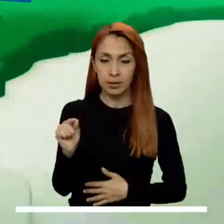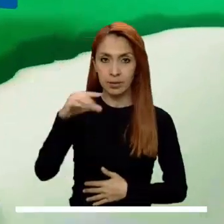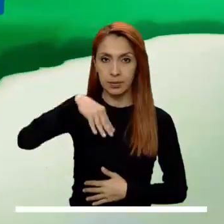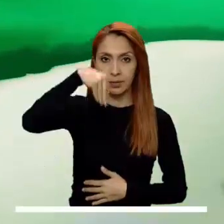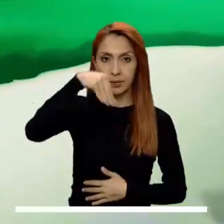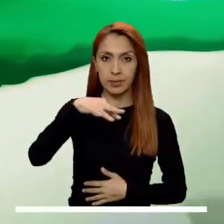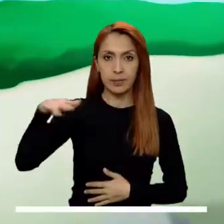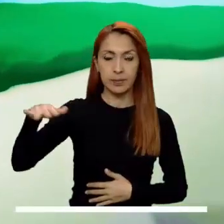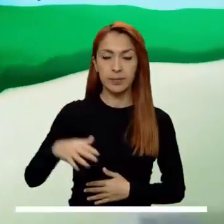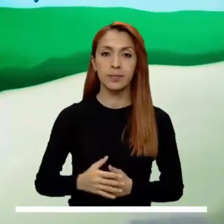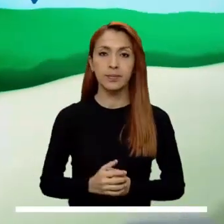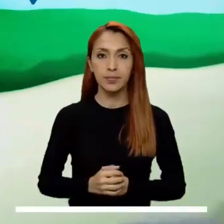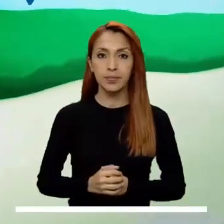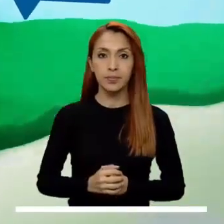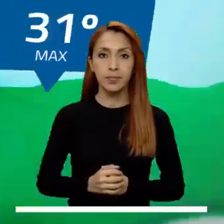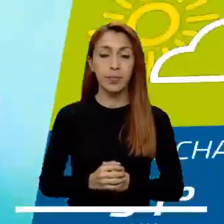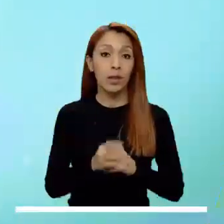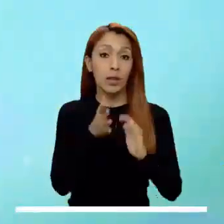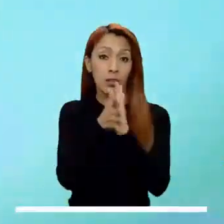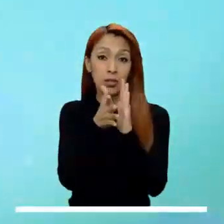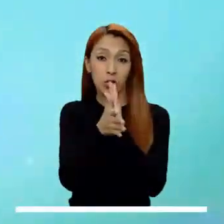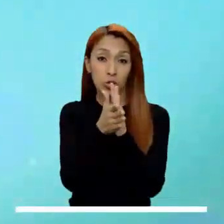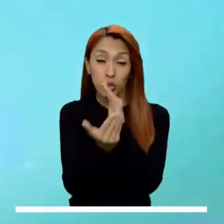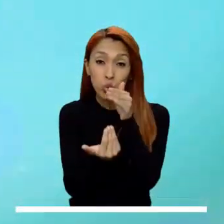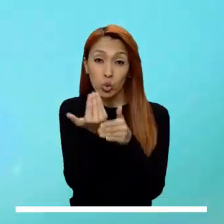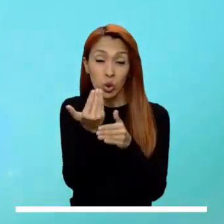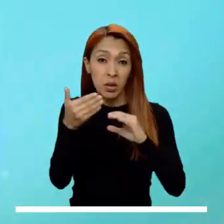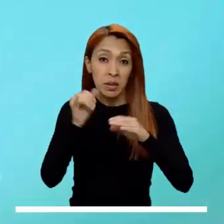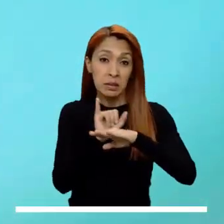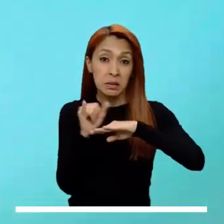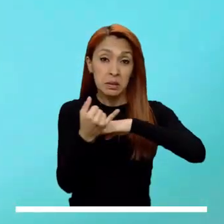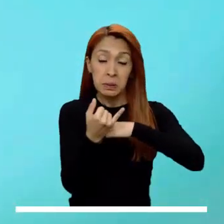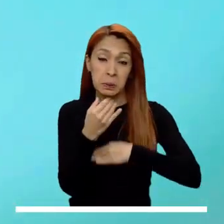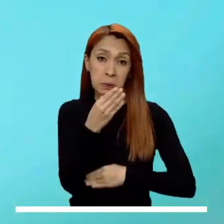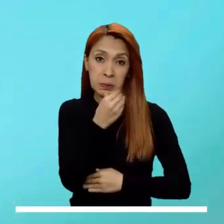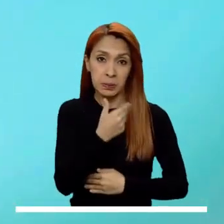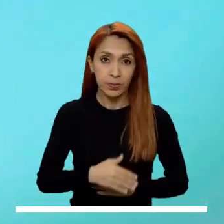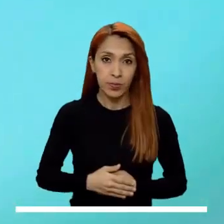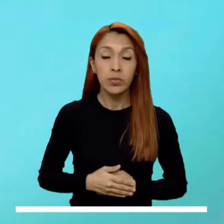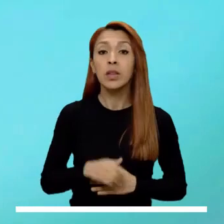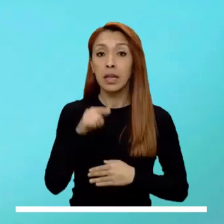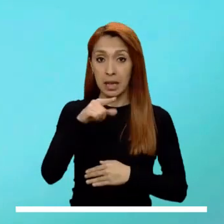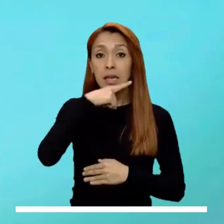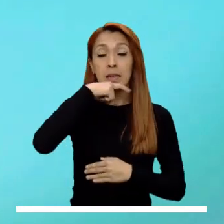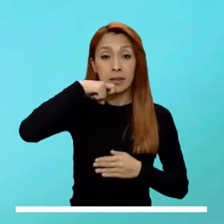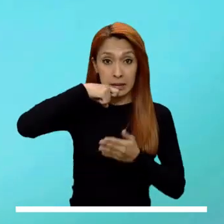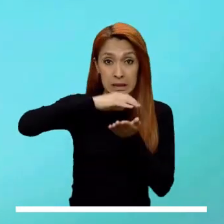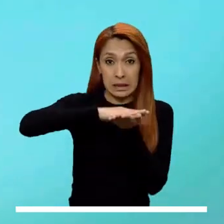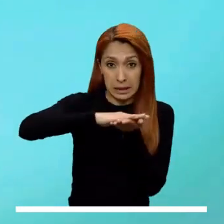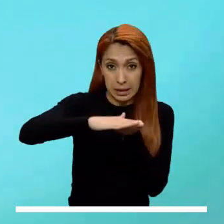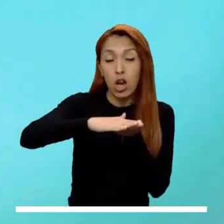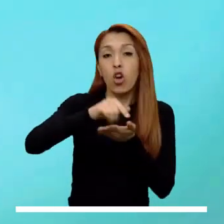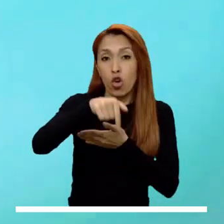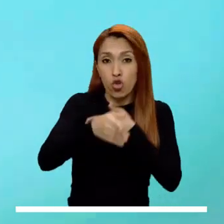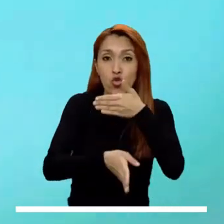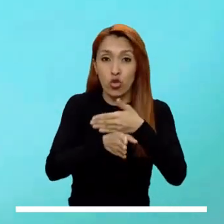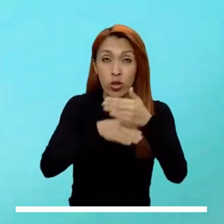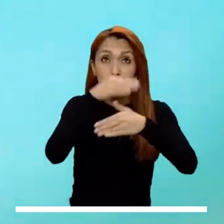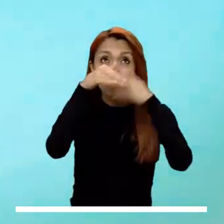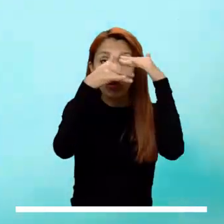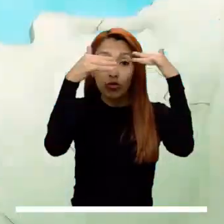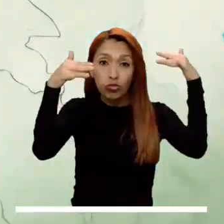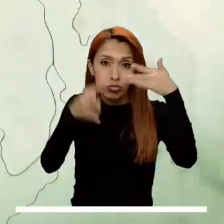y Magdalena. Ninguna novedad se pronostica en las islas, pues se espera que el tiempo seco y despejado se